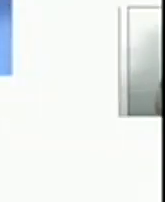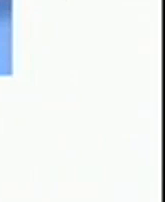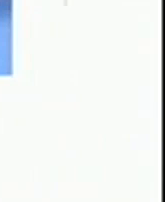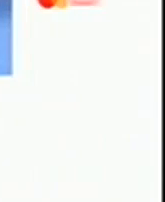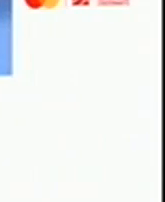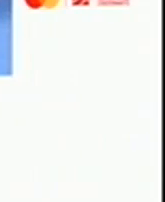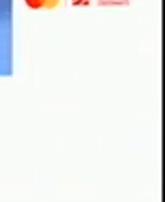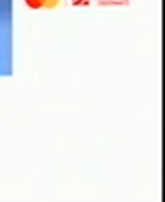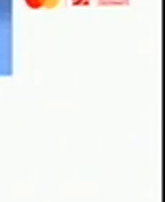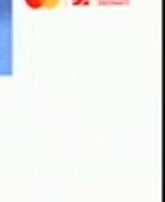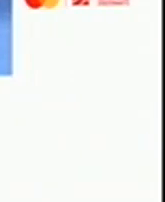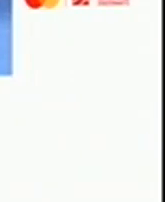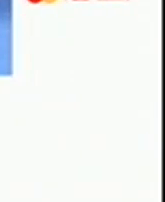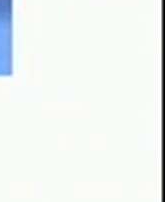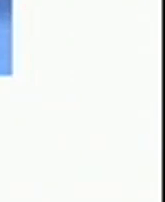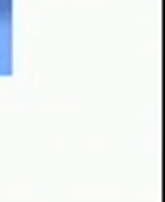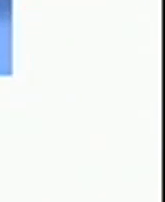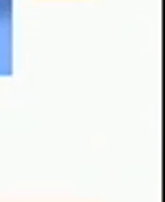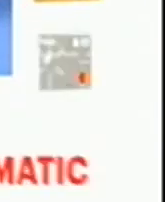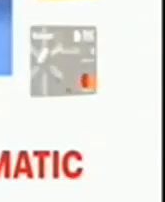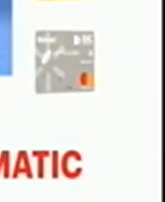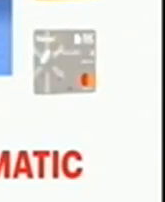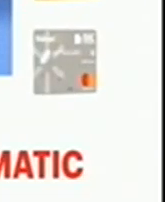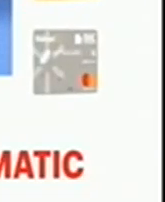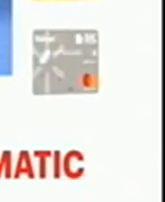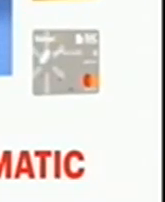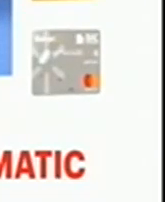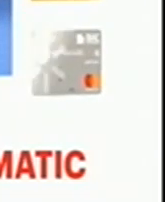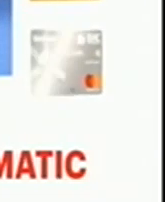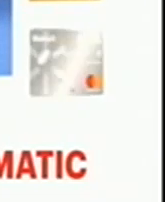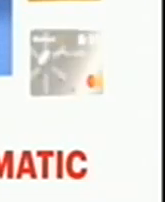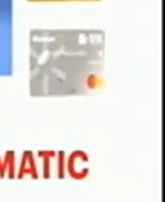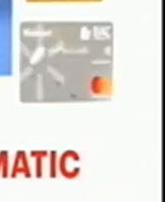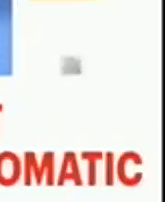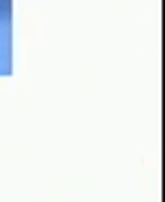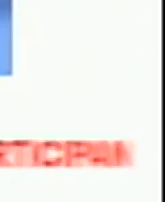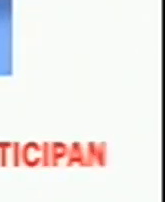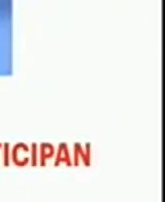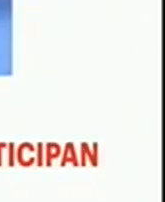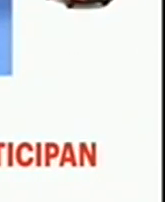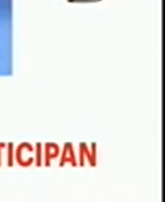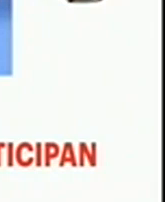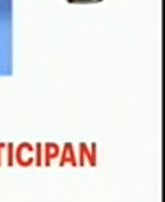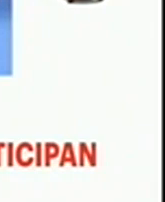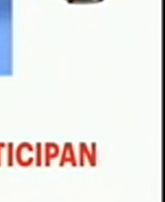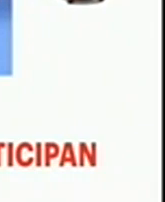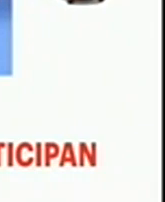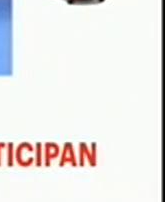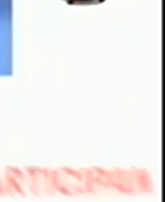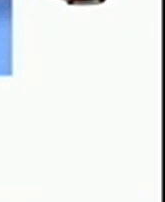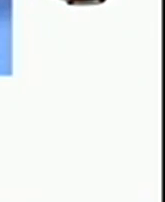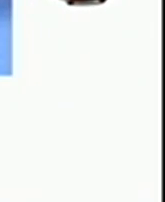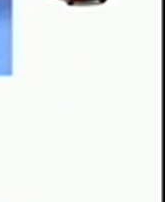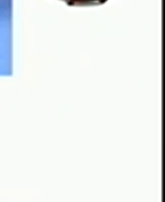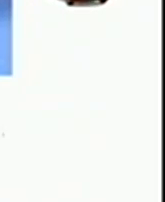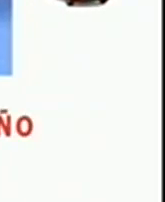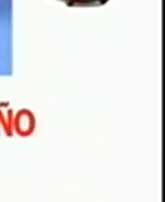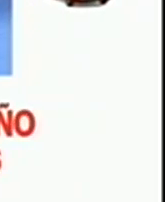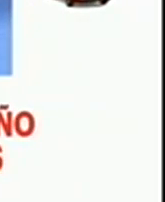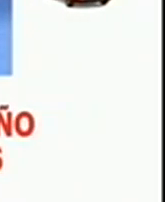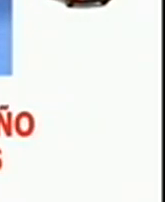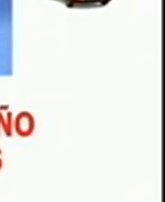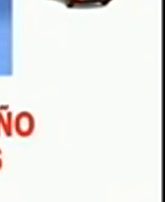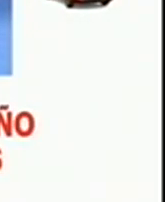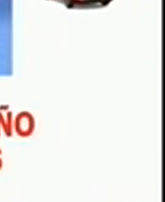Llegaron los premios sobre ruedas. Paga con tus tarjetas Walmart, Mastercard, de Bacredomatic y todas tus